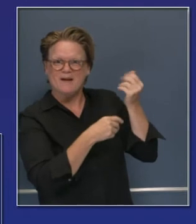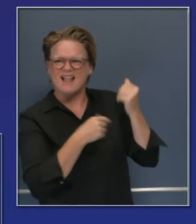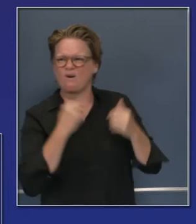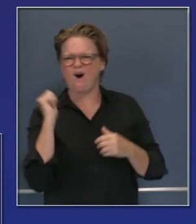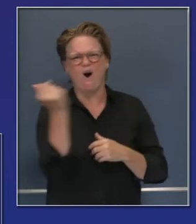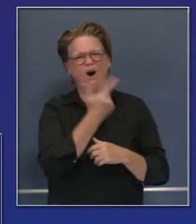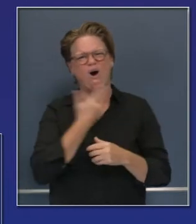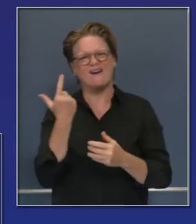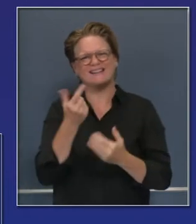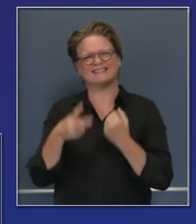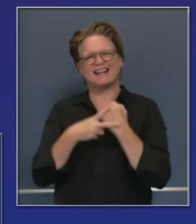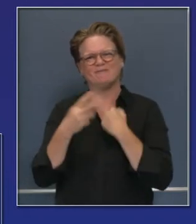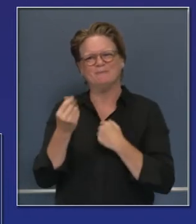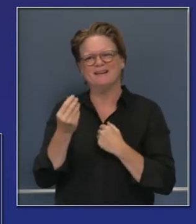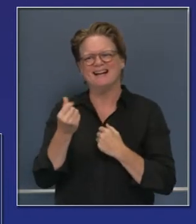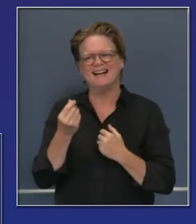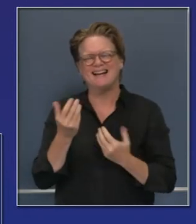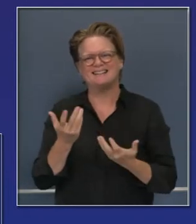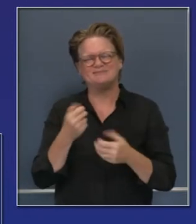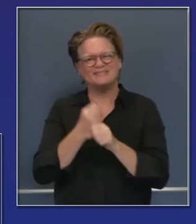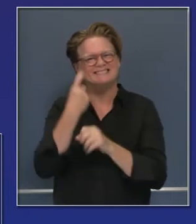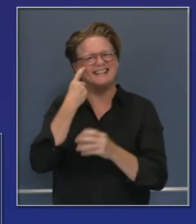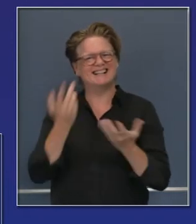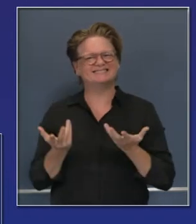que creemos que esto creará